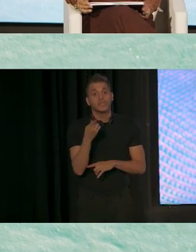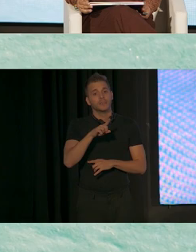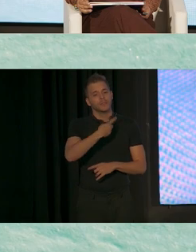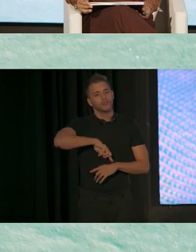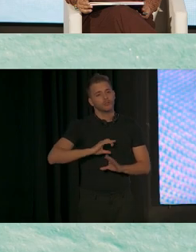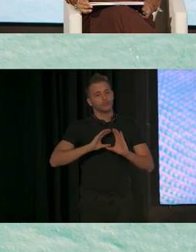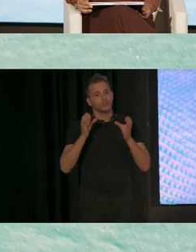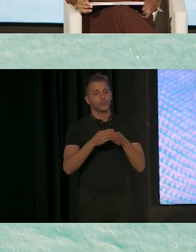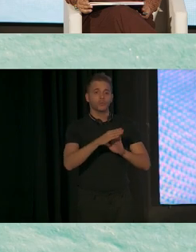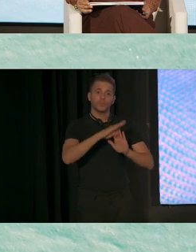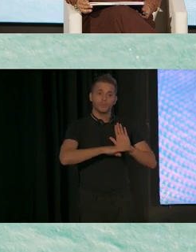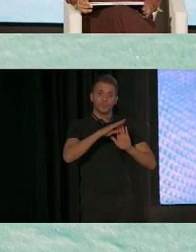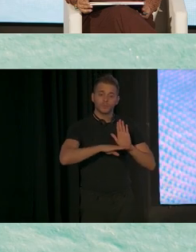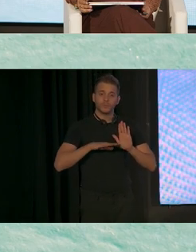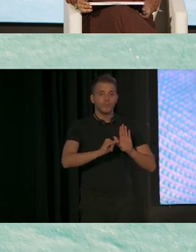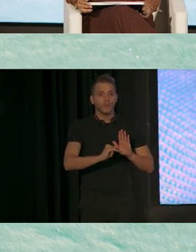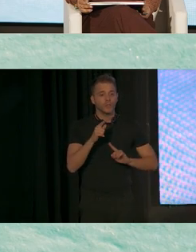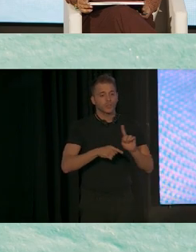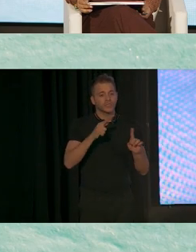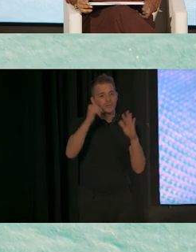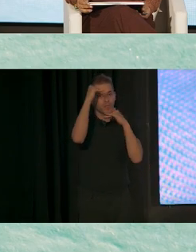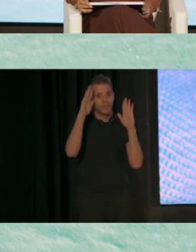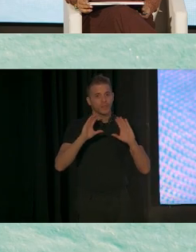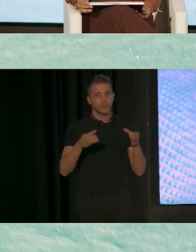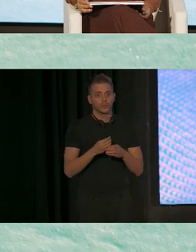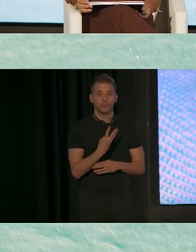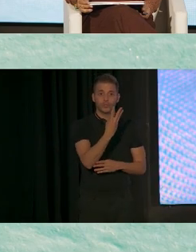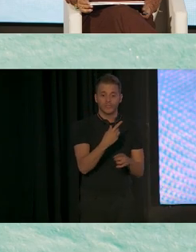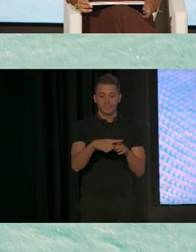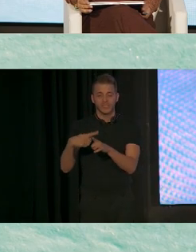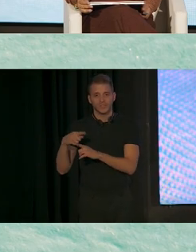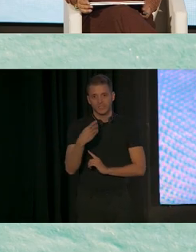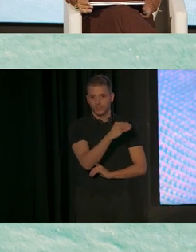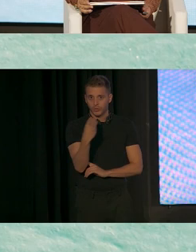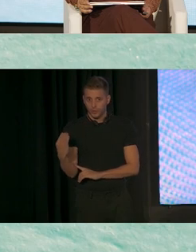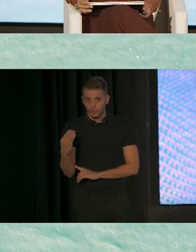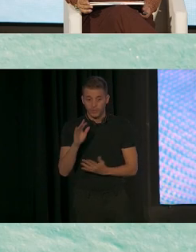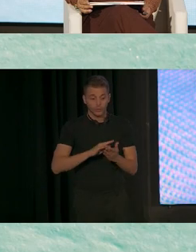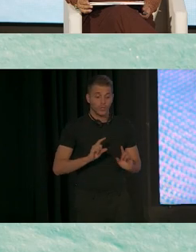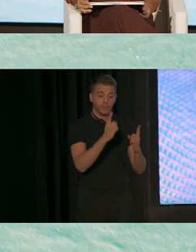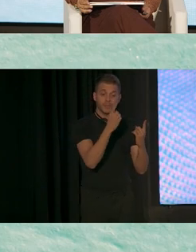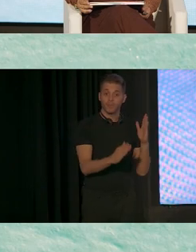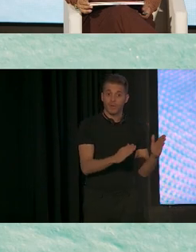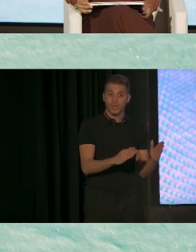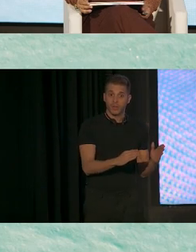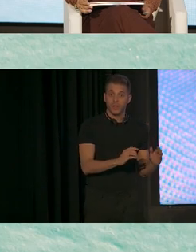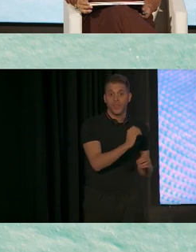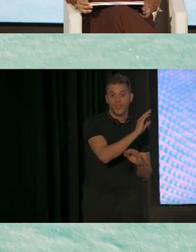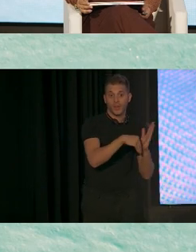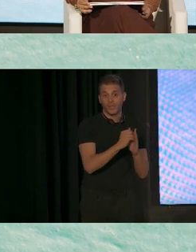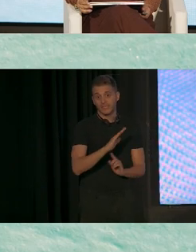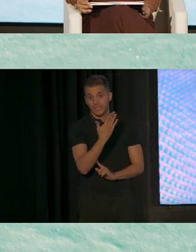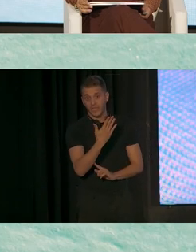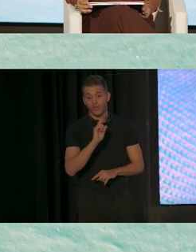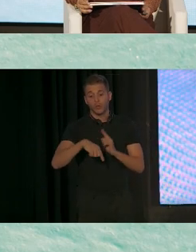programas que atiende a tres grupos diferentes de jóvenes. Primera infancia de 0 a 5, la edad